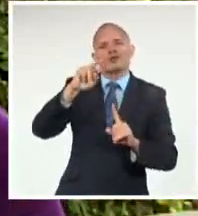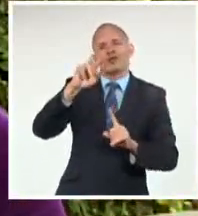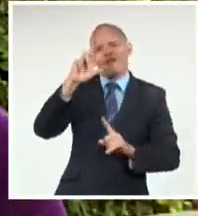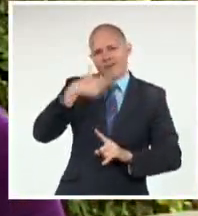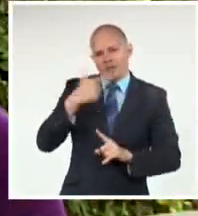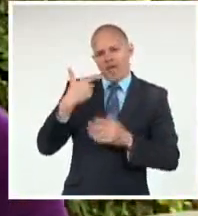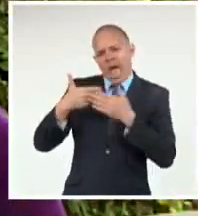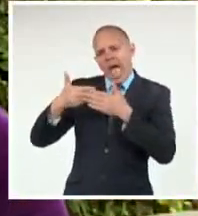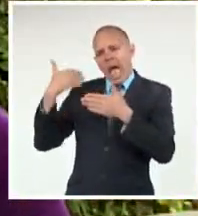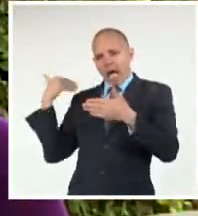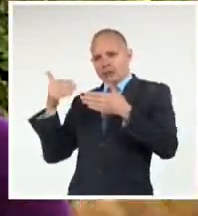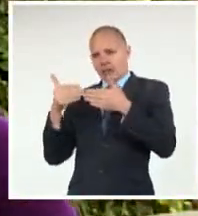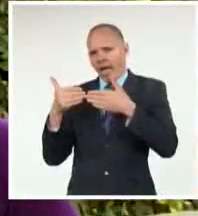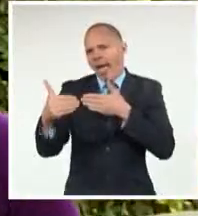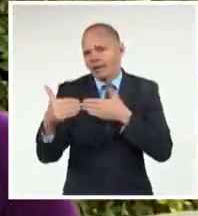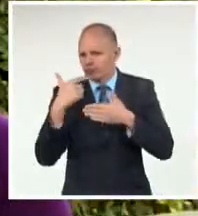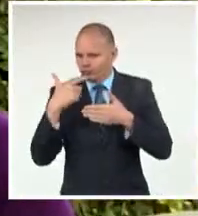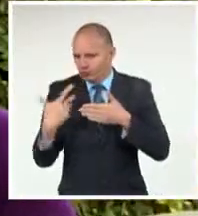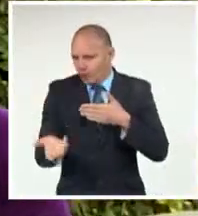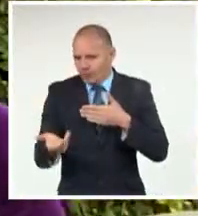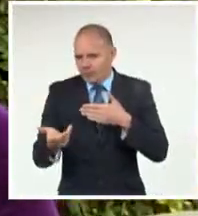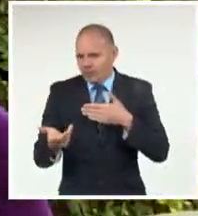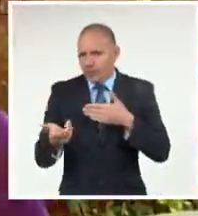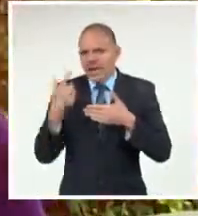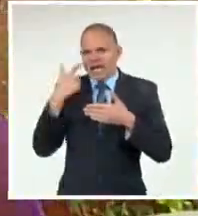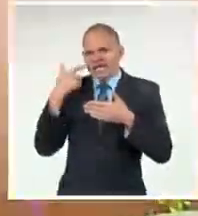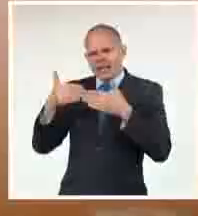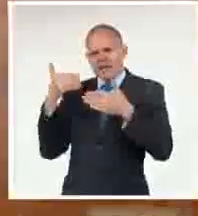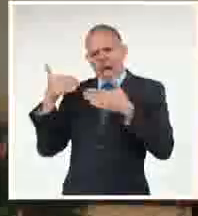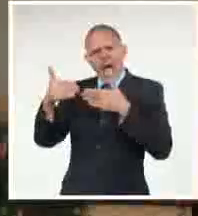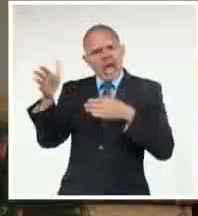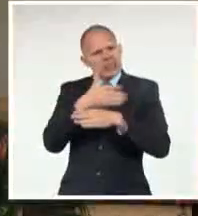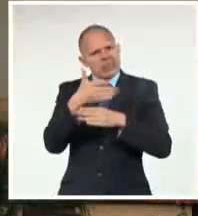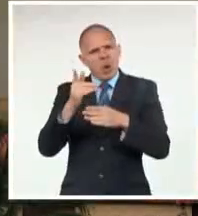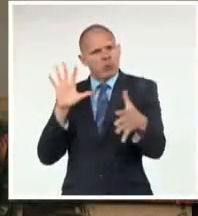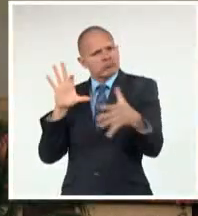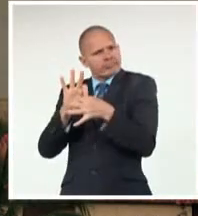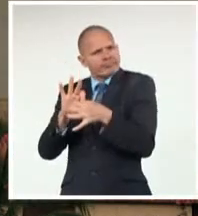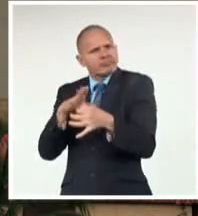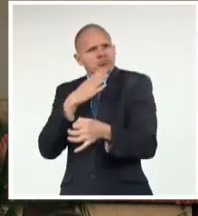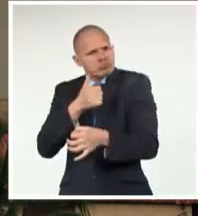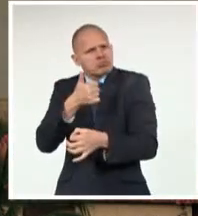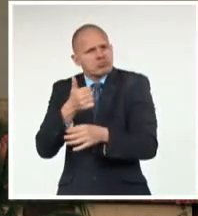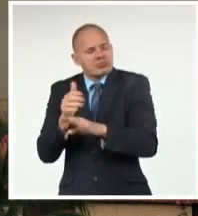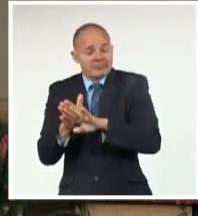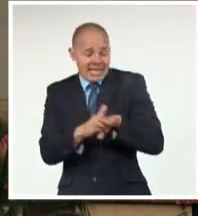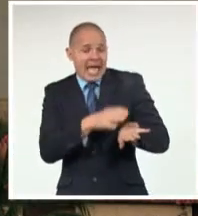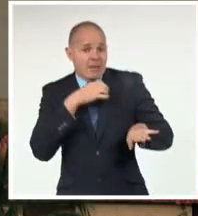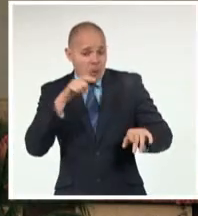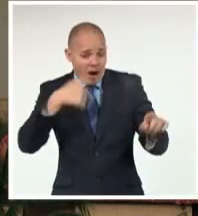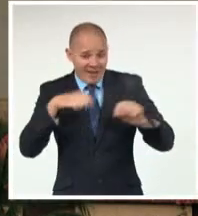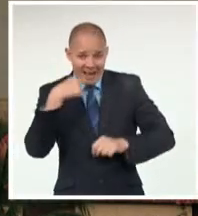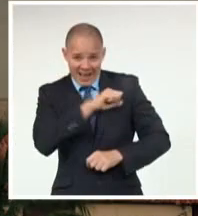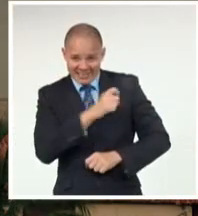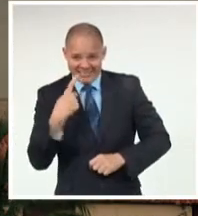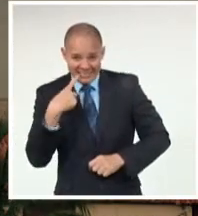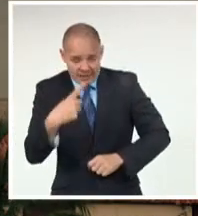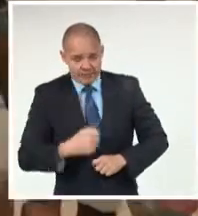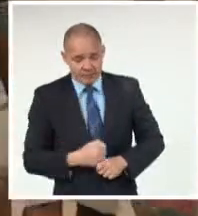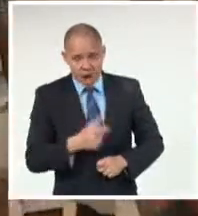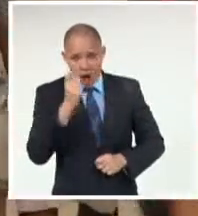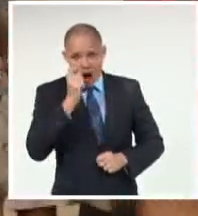Que era Justamente Que unían La trova tradicional Con la nueva trova No tengo que correr Porque la